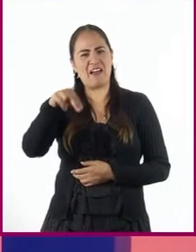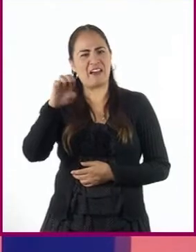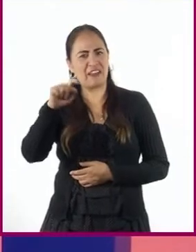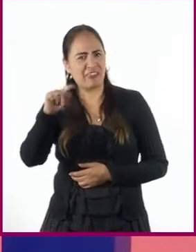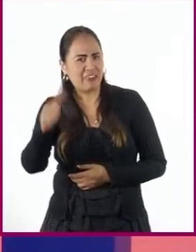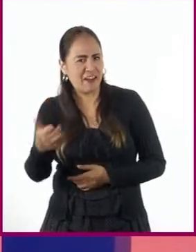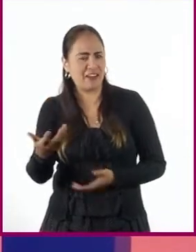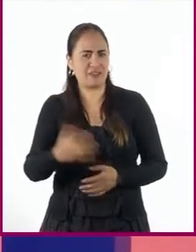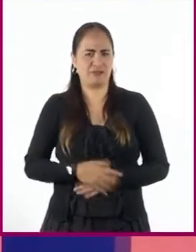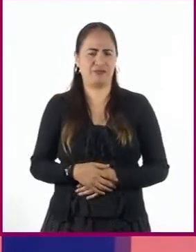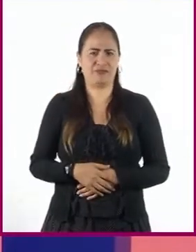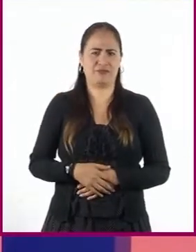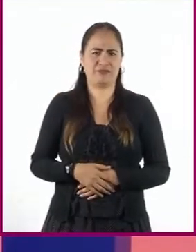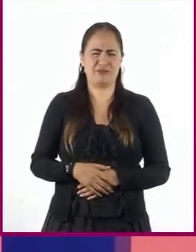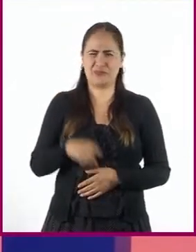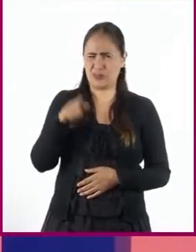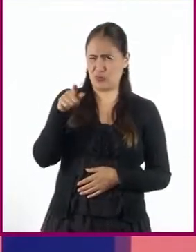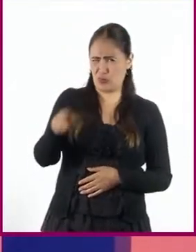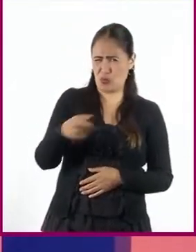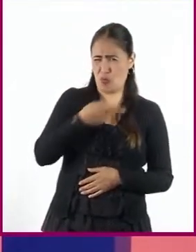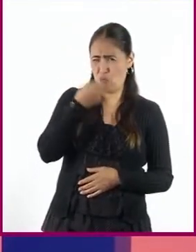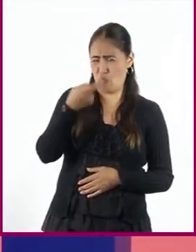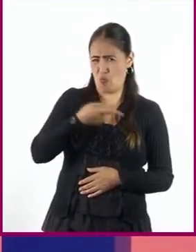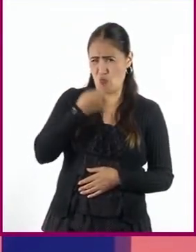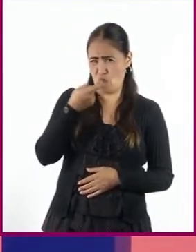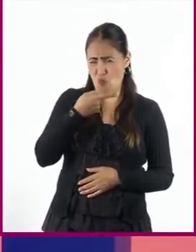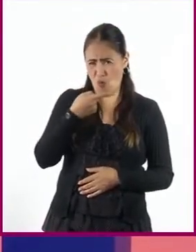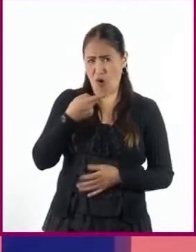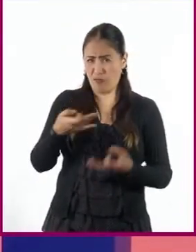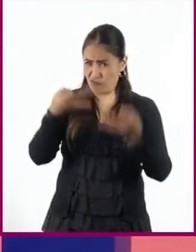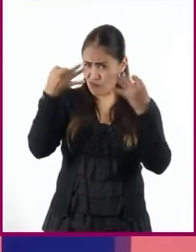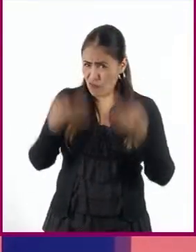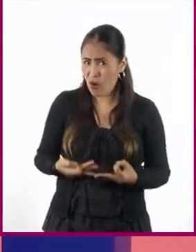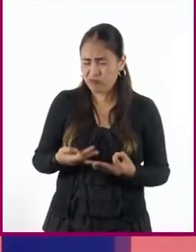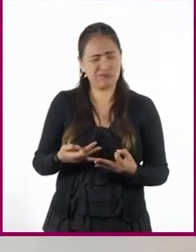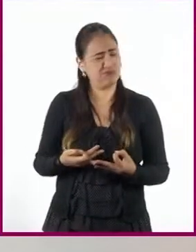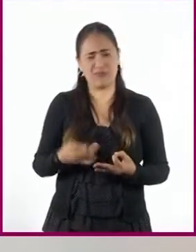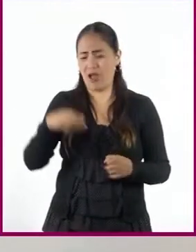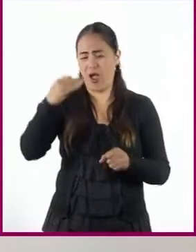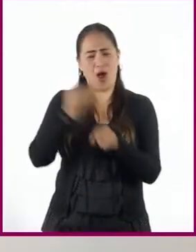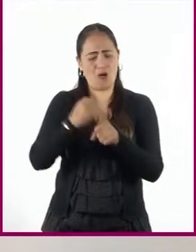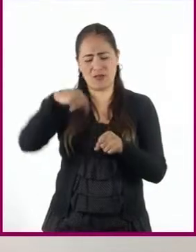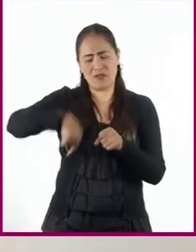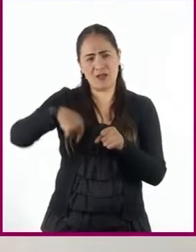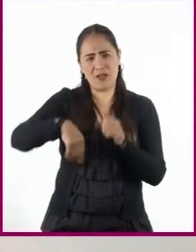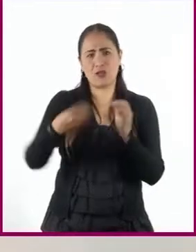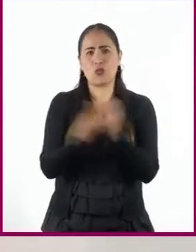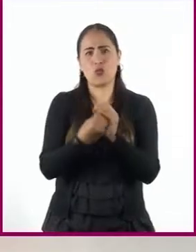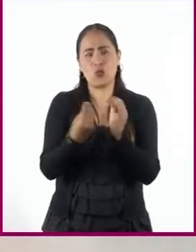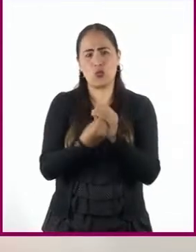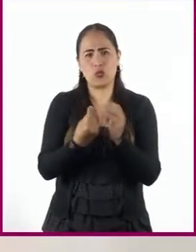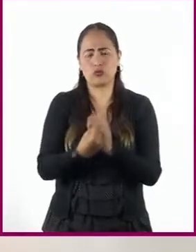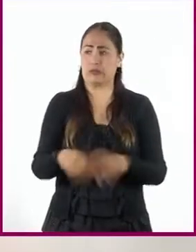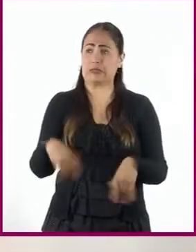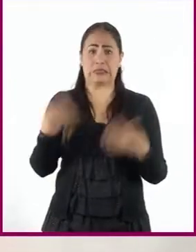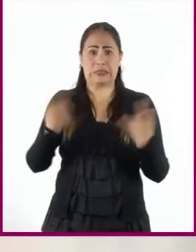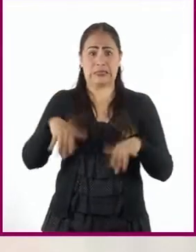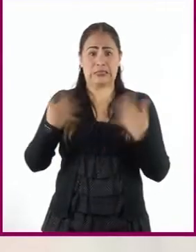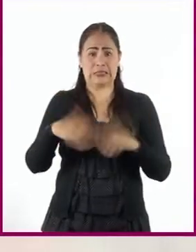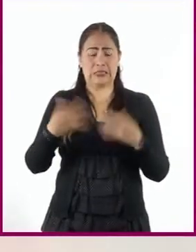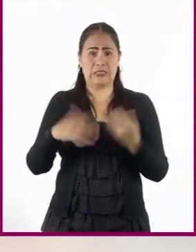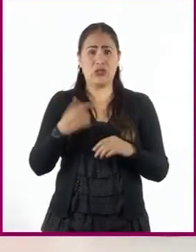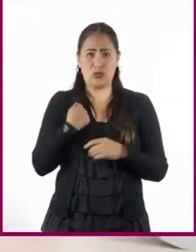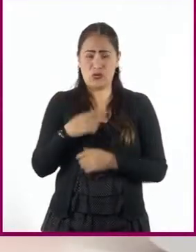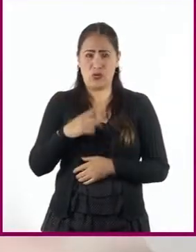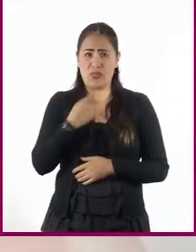Me parece que estás utilizando un lenguaje un tanto informal para la situación en la que estamos. ¡Ay, no le haga! Dije algo así,